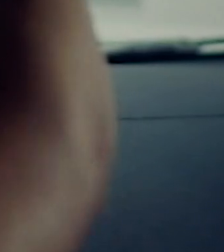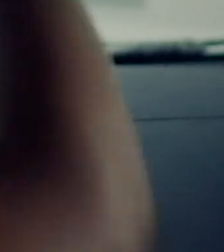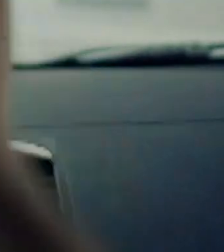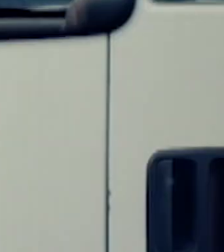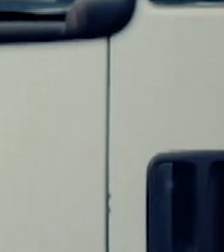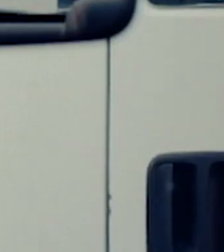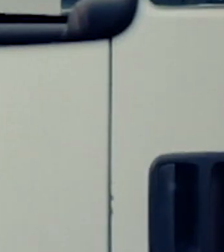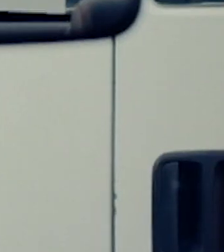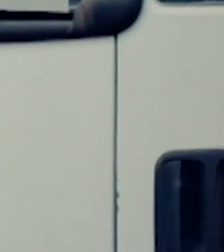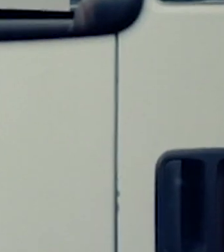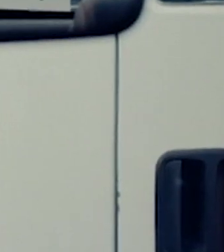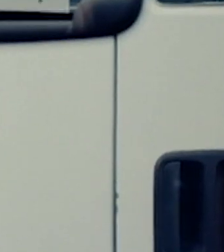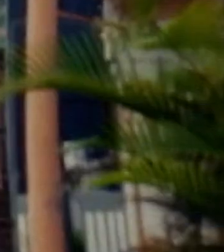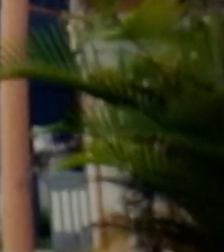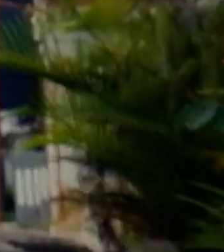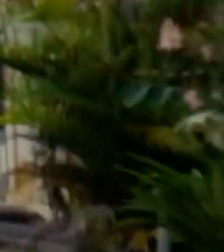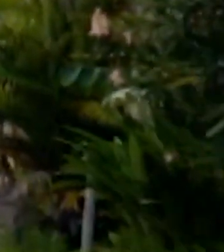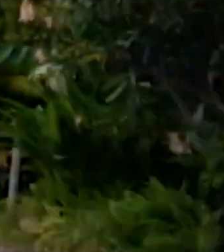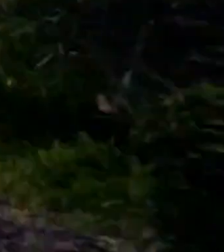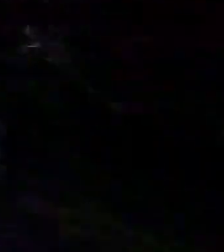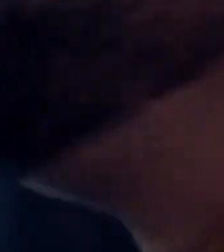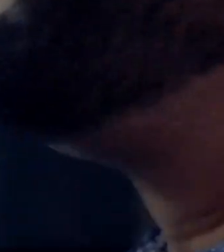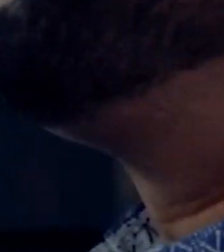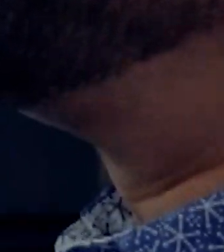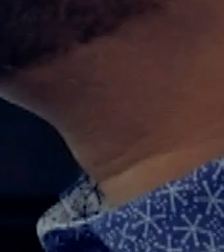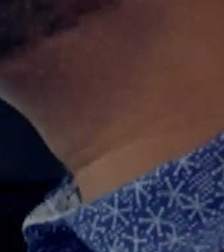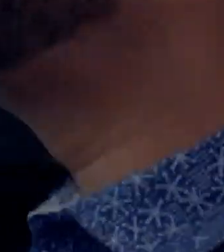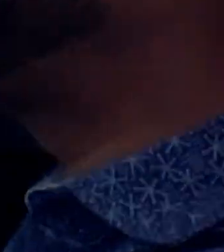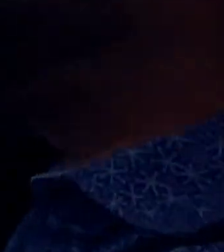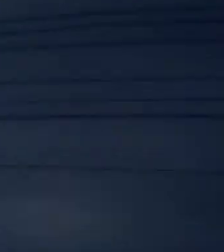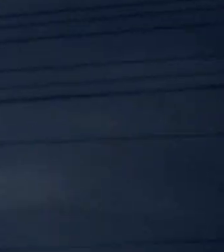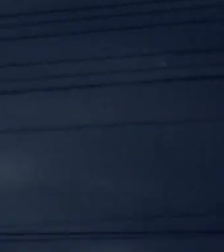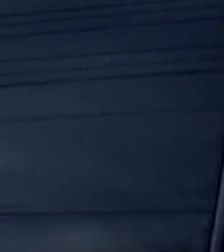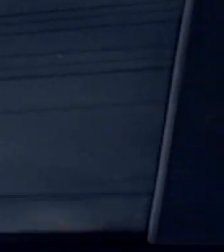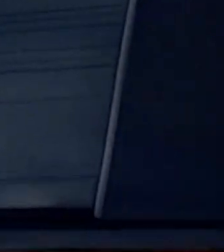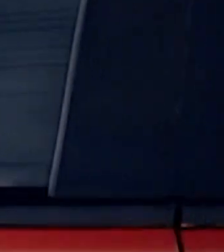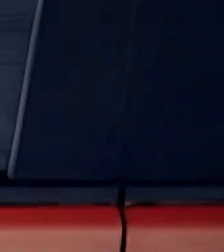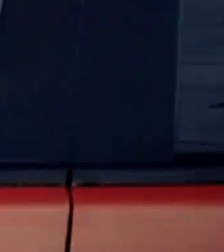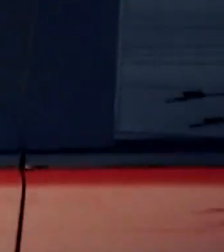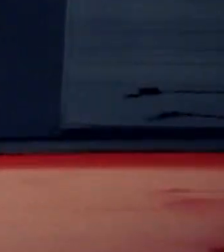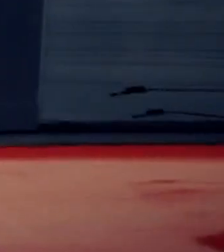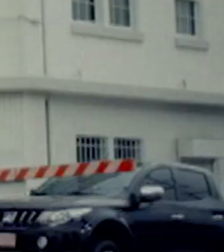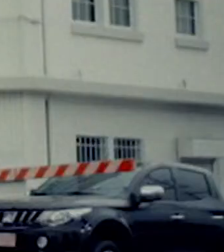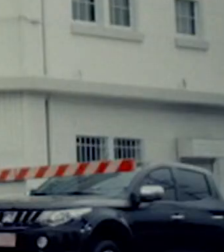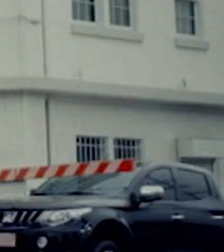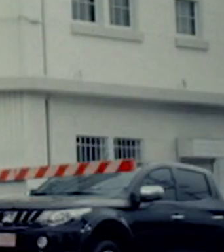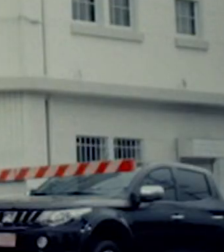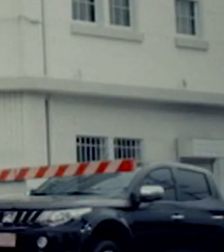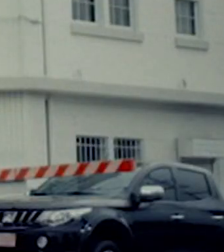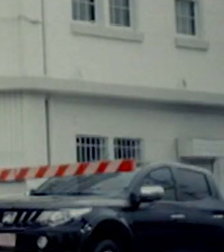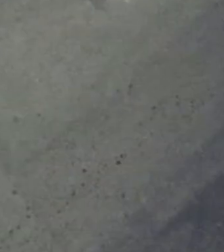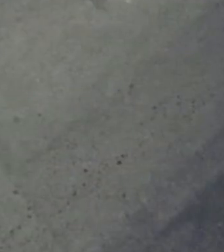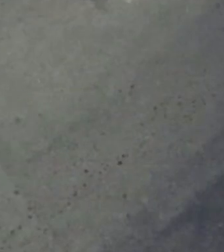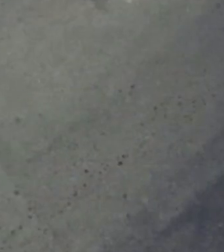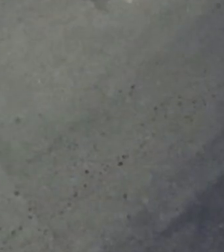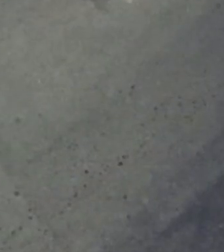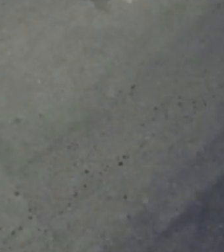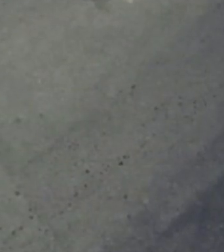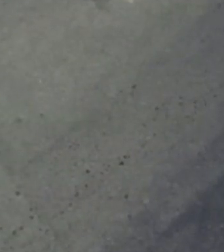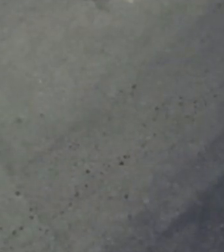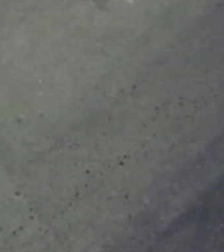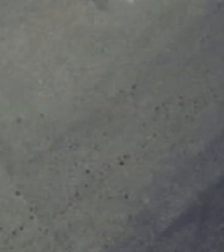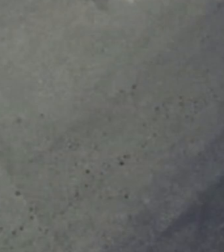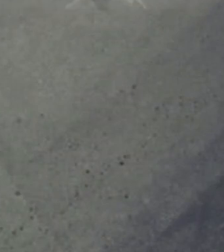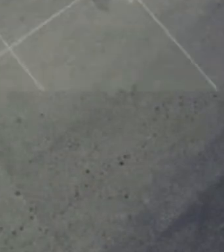emergencia necesita mínimo 50 metros por su peso y velocidad no puede detenerse de inmediato la relación peso potencia y